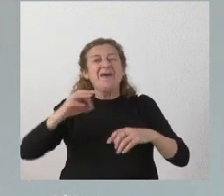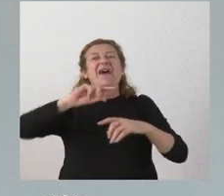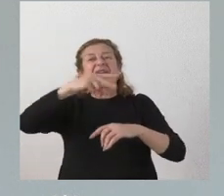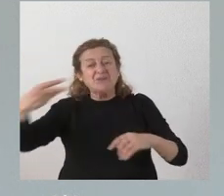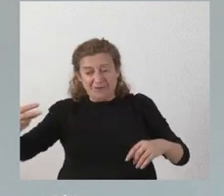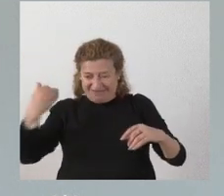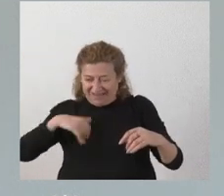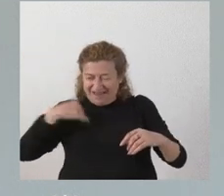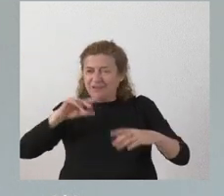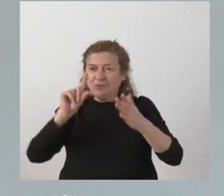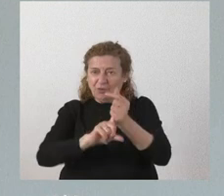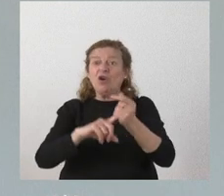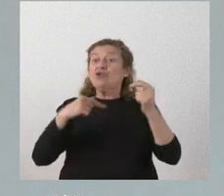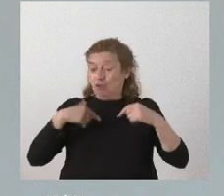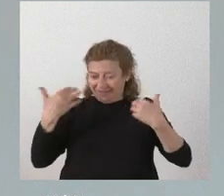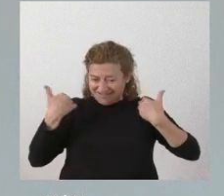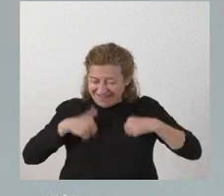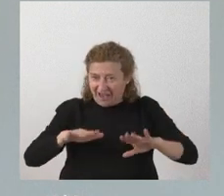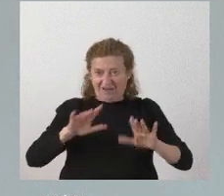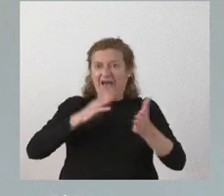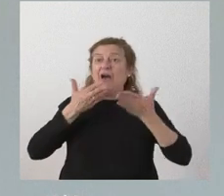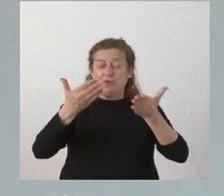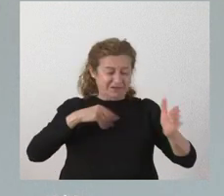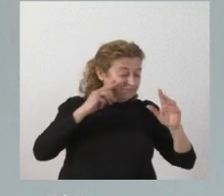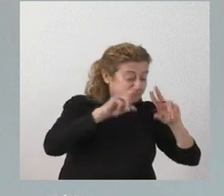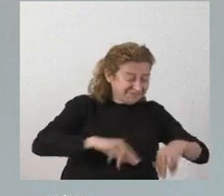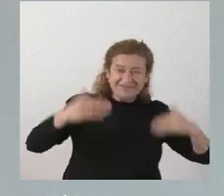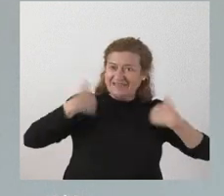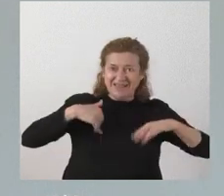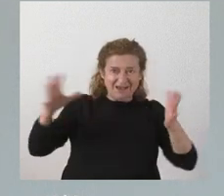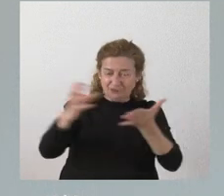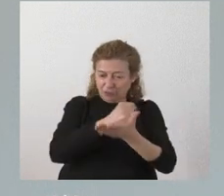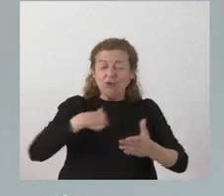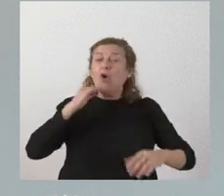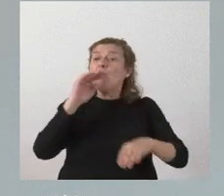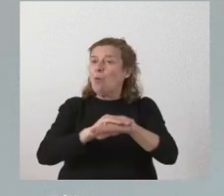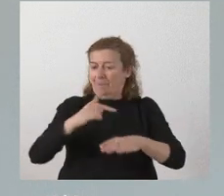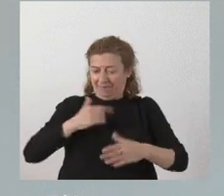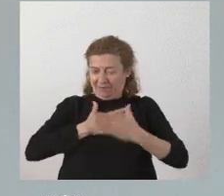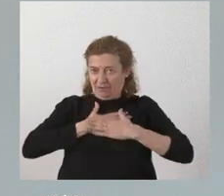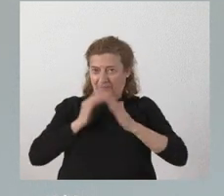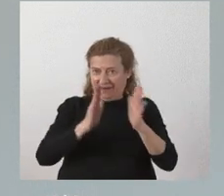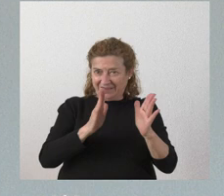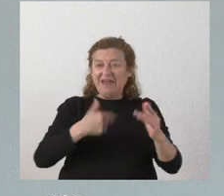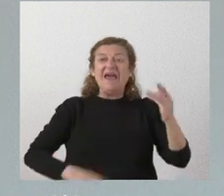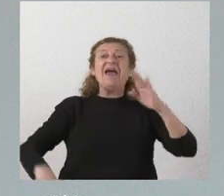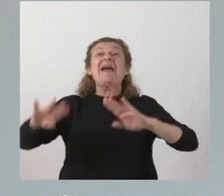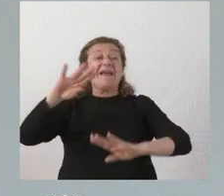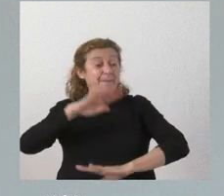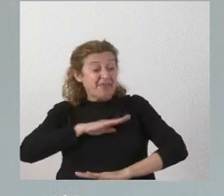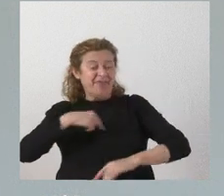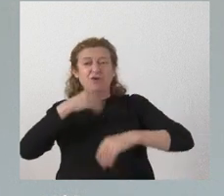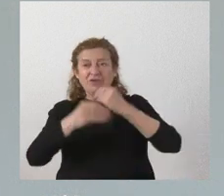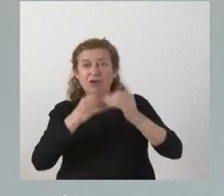ya están resueltas nosotros hemos cumplido nuestra parte que es lo que se nos encomendó la capacidad técnica que tenemos para hacer bien las cosas y se confió en nosotros porque